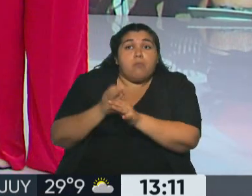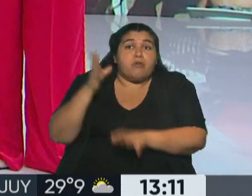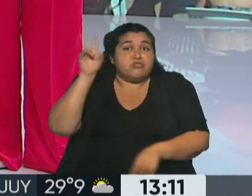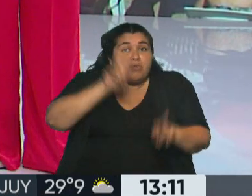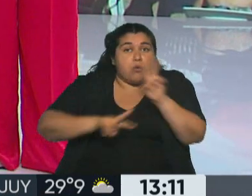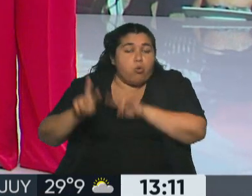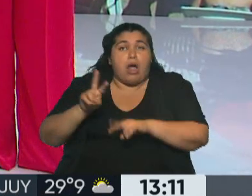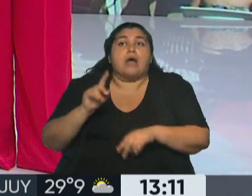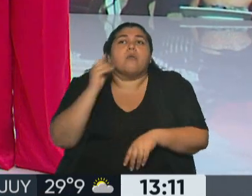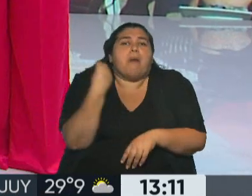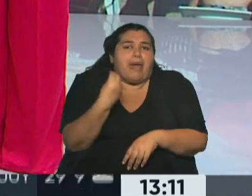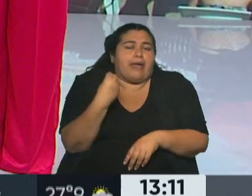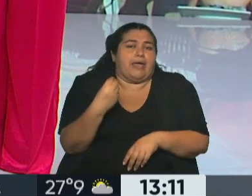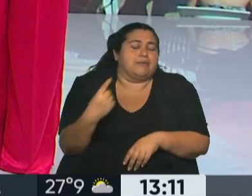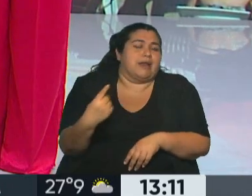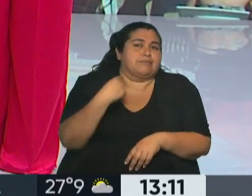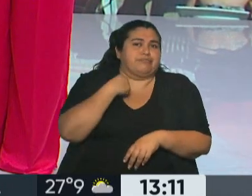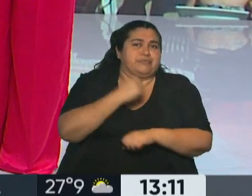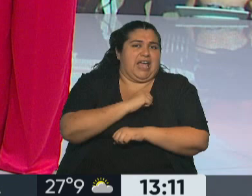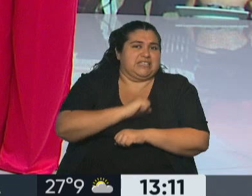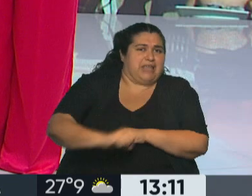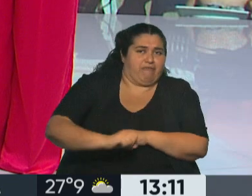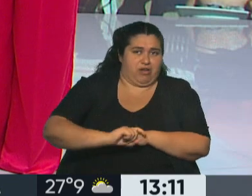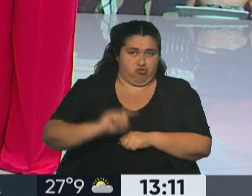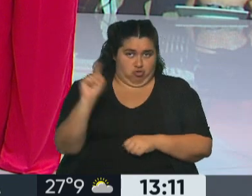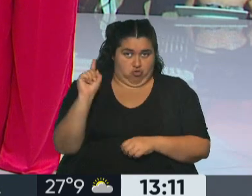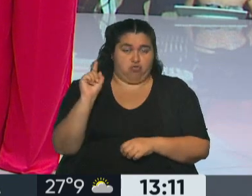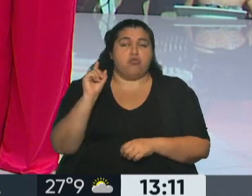estafas, básicamente también. Con eso justamente estaba relacionado el último comentario. Y el...